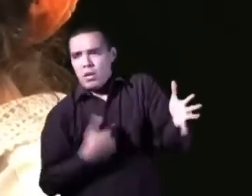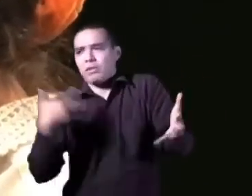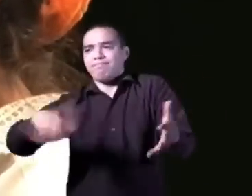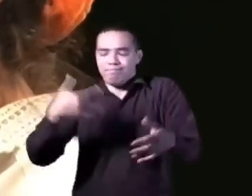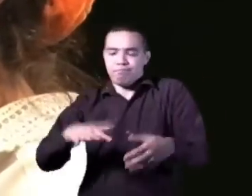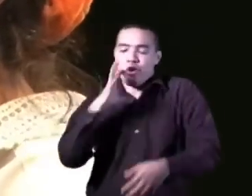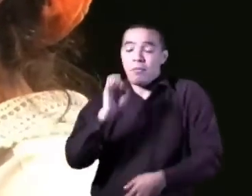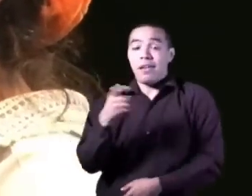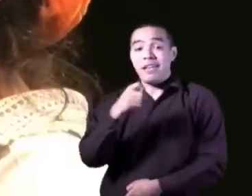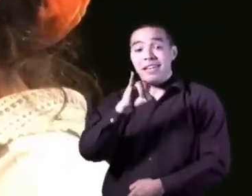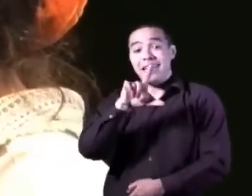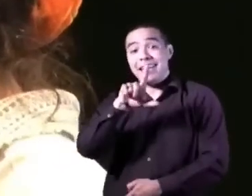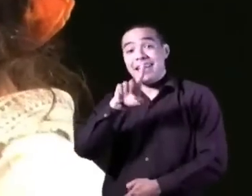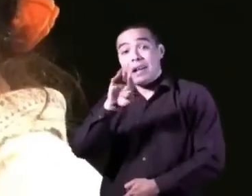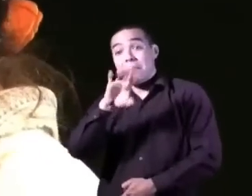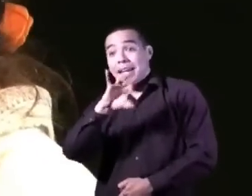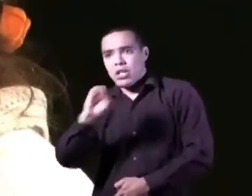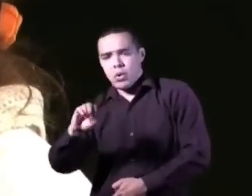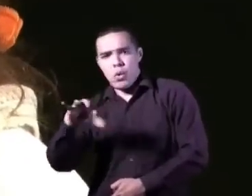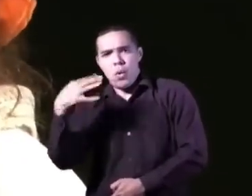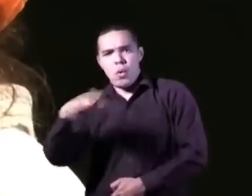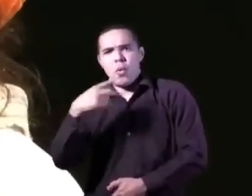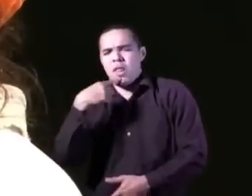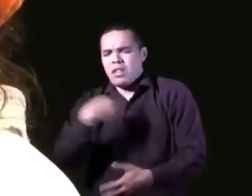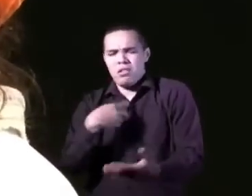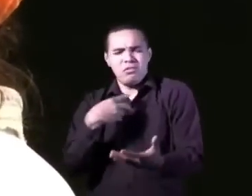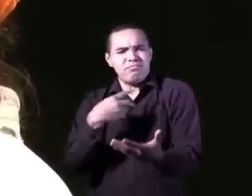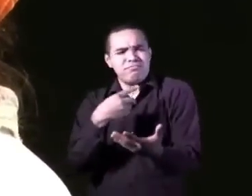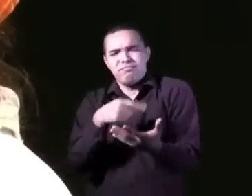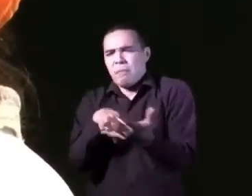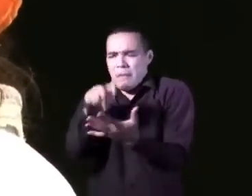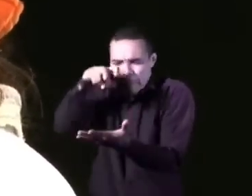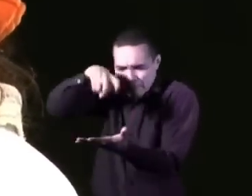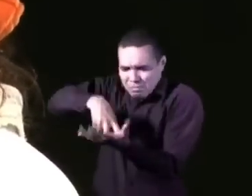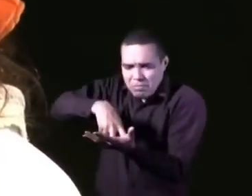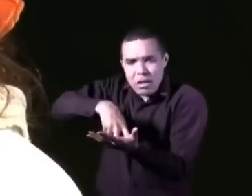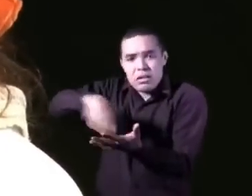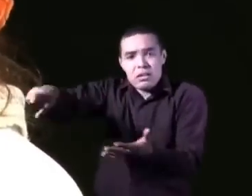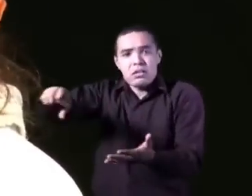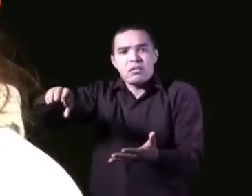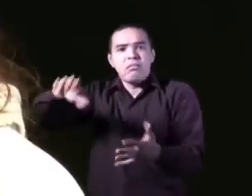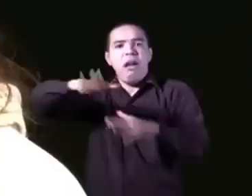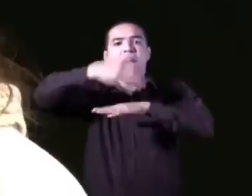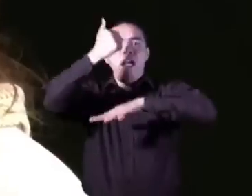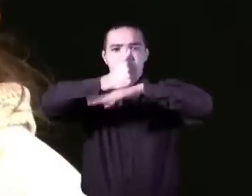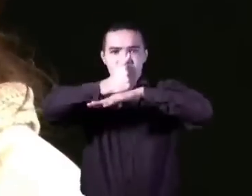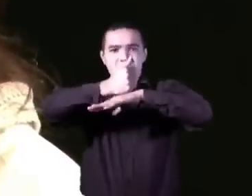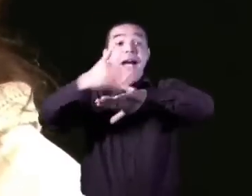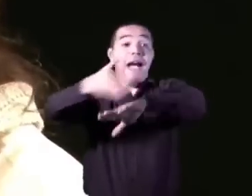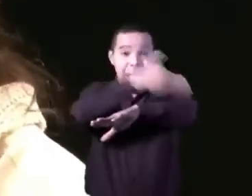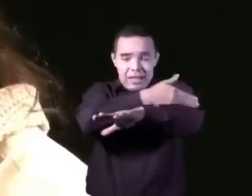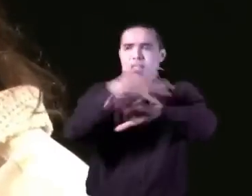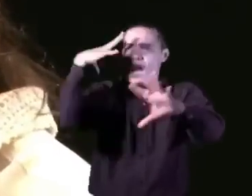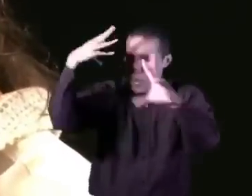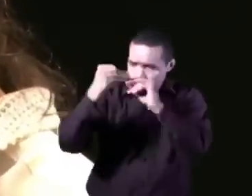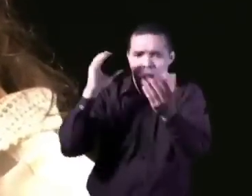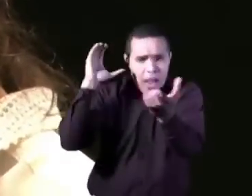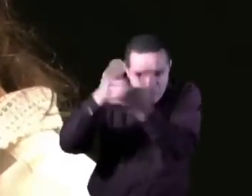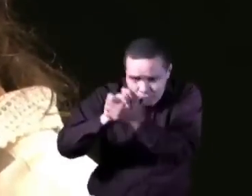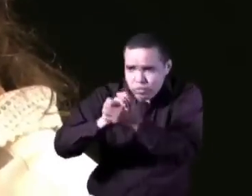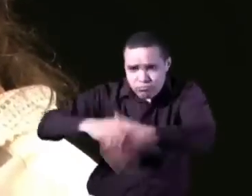se había arrodillado ante el comandante que él consideraba su amigo